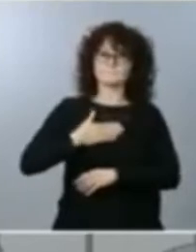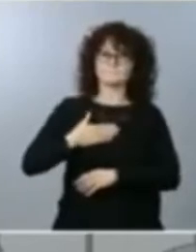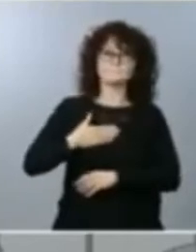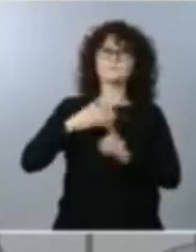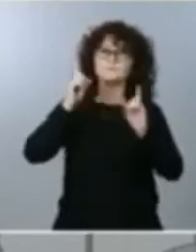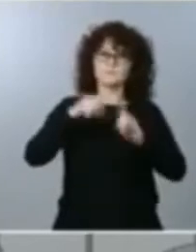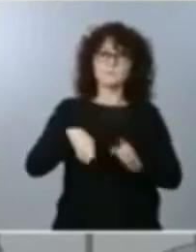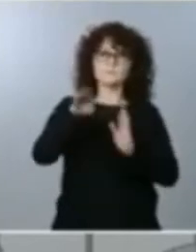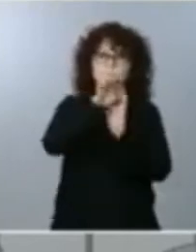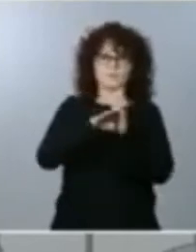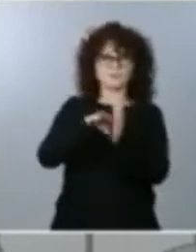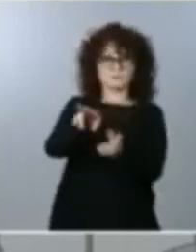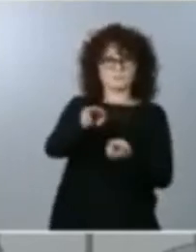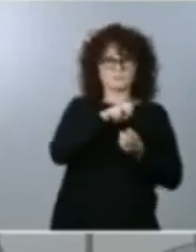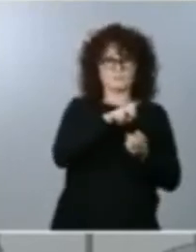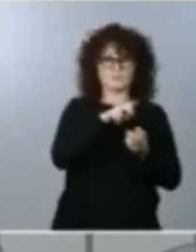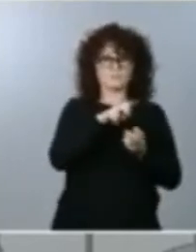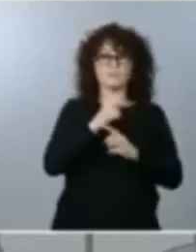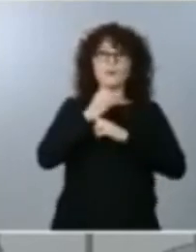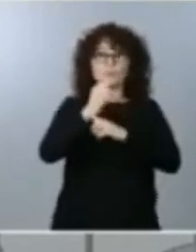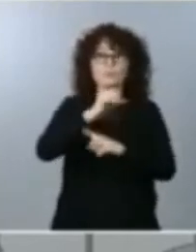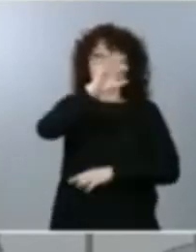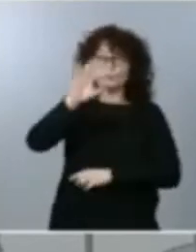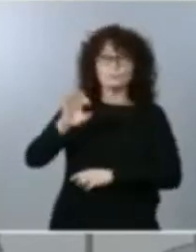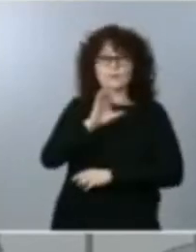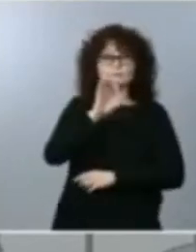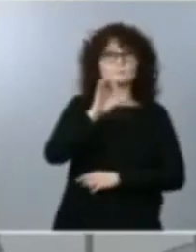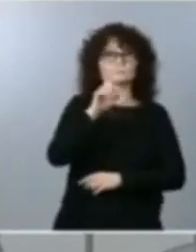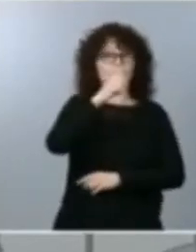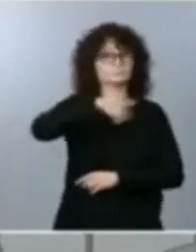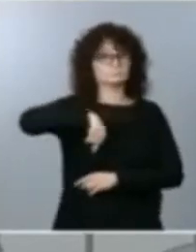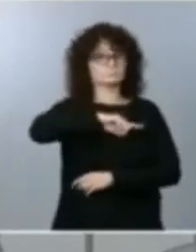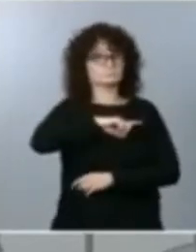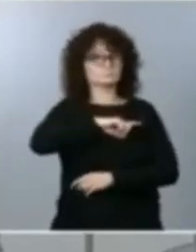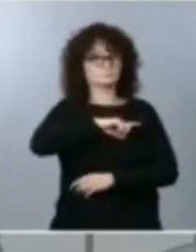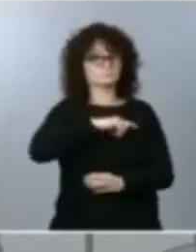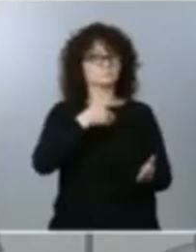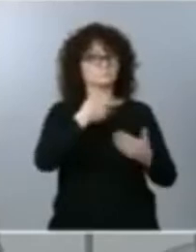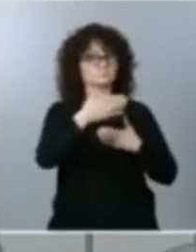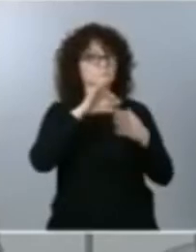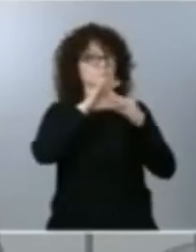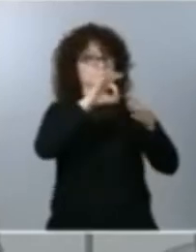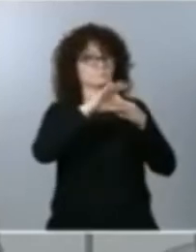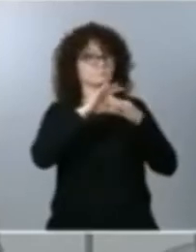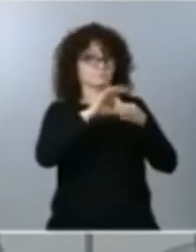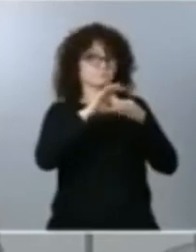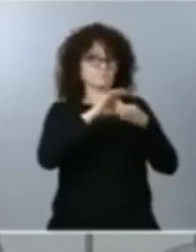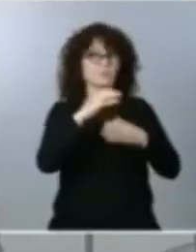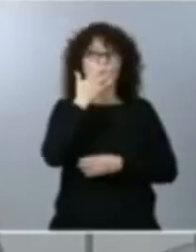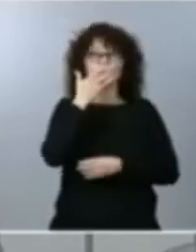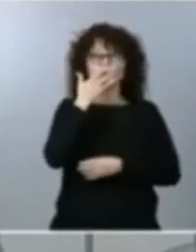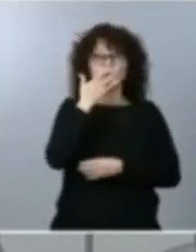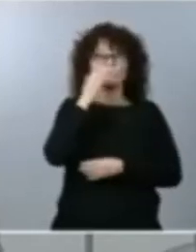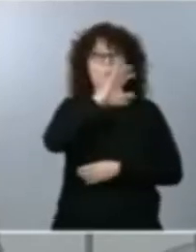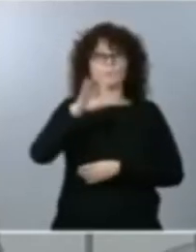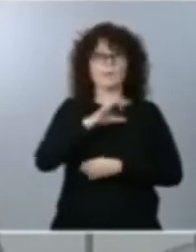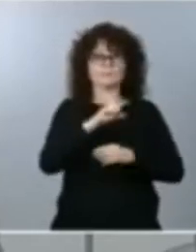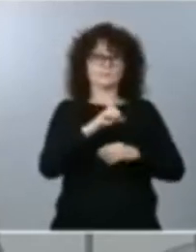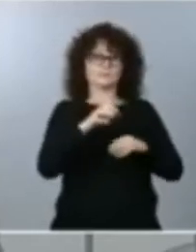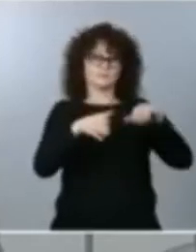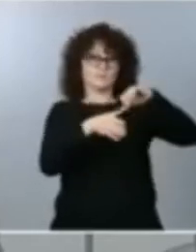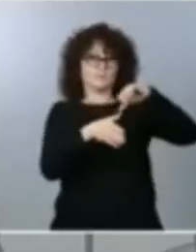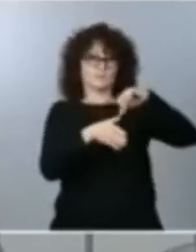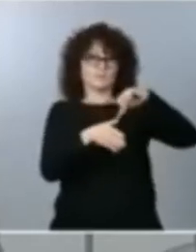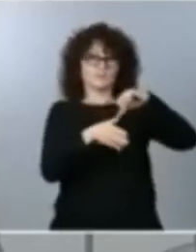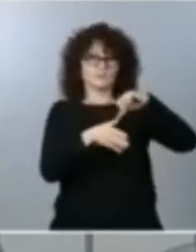y de apoyo a países con los cuales nosotros tenemos lazos de hermandad, como son los países de América Latina, muy golpeados,